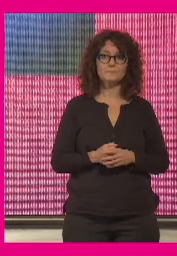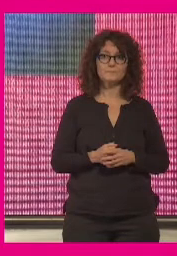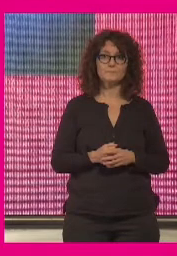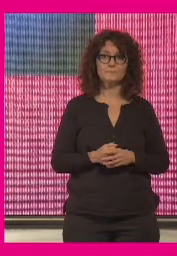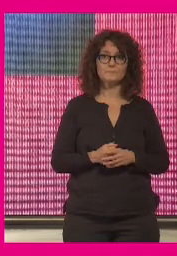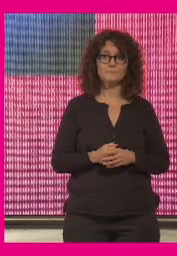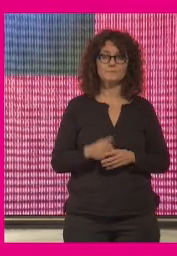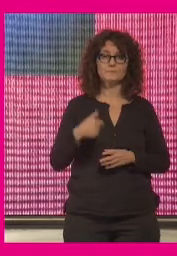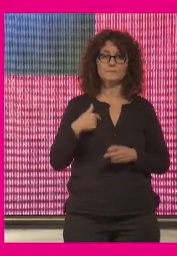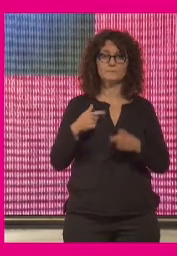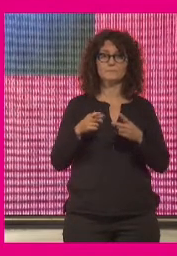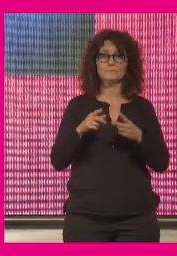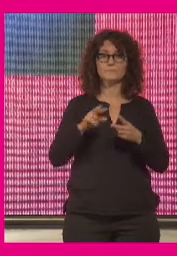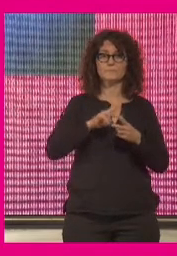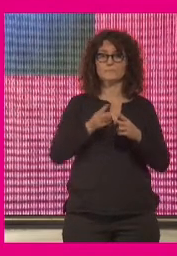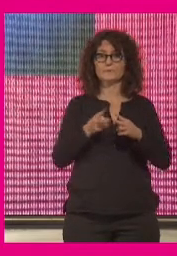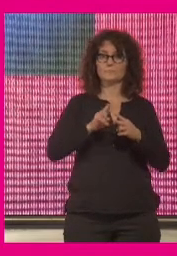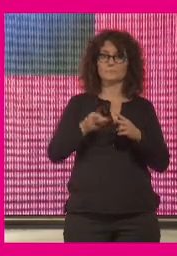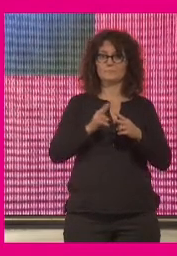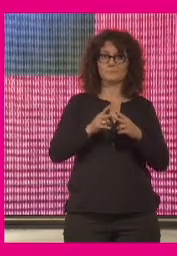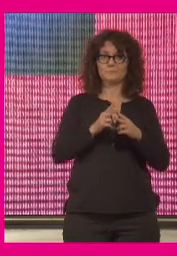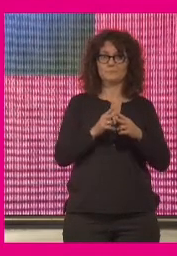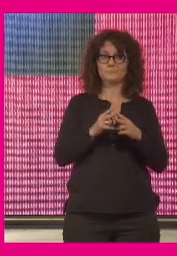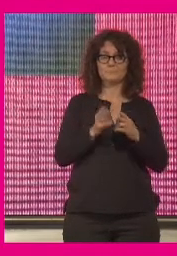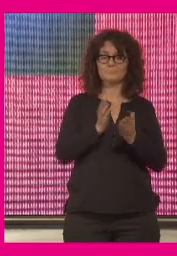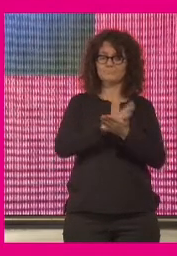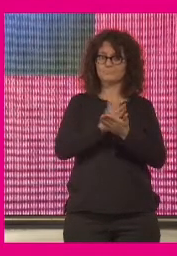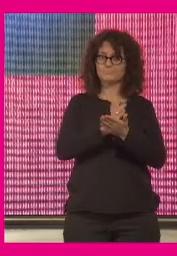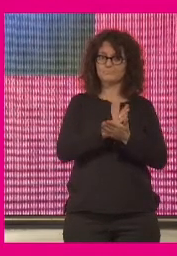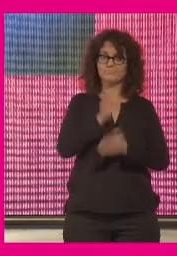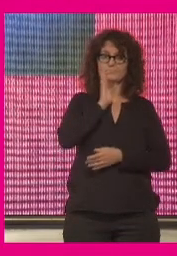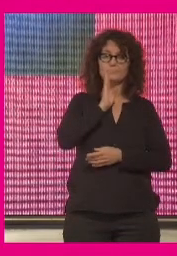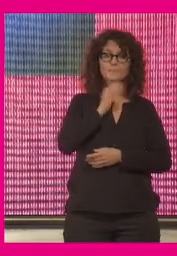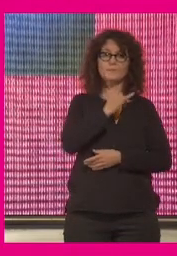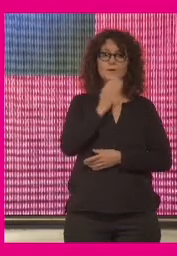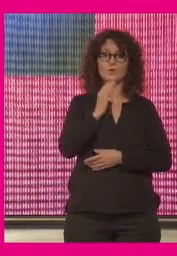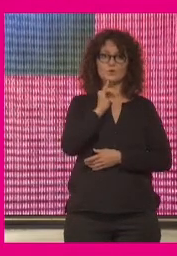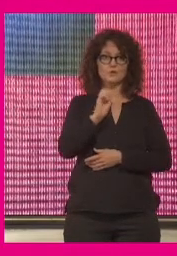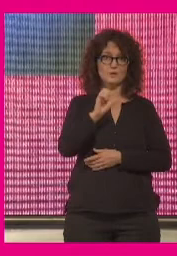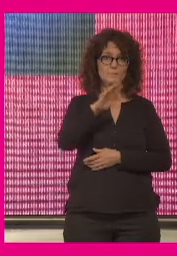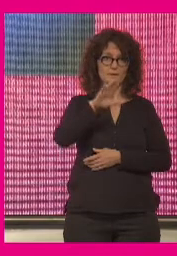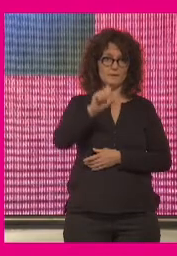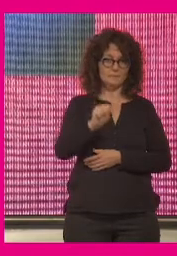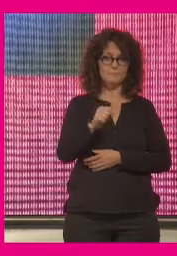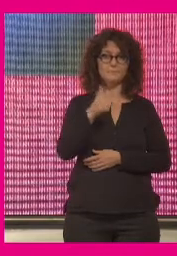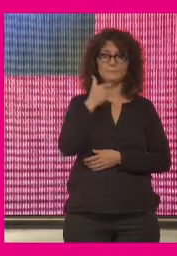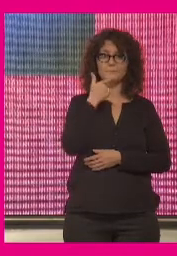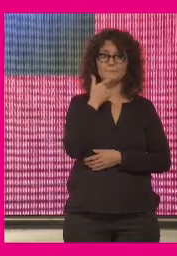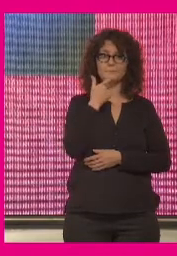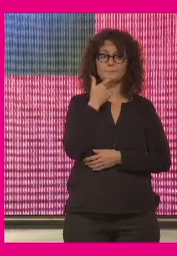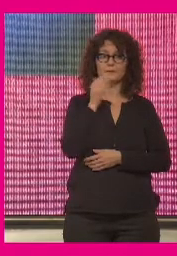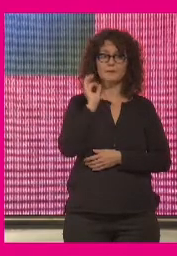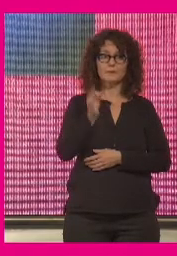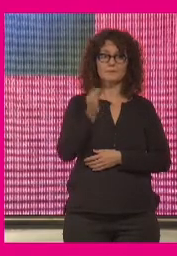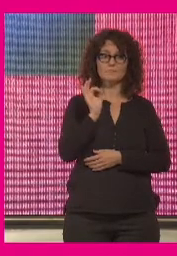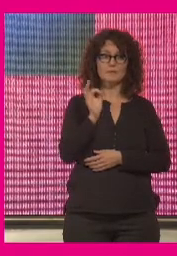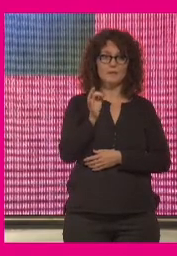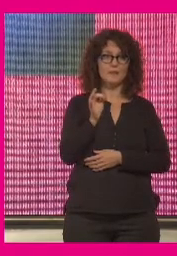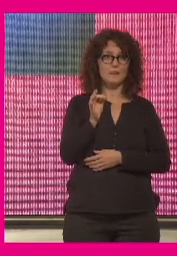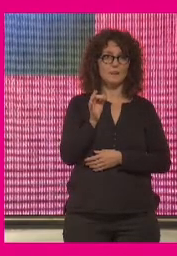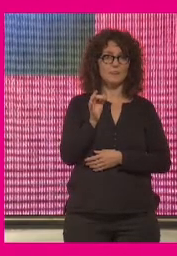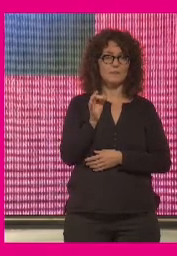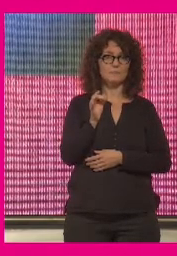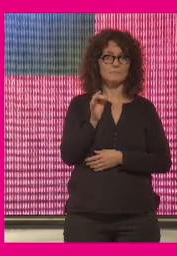permanezco en esta ambigüedad a la que se refería antes José María porque es verdad que hemos descubierto